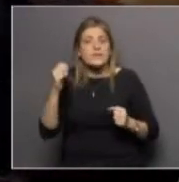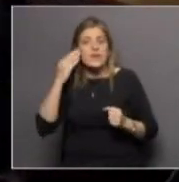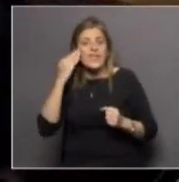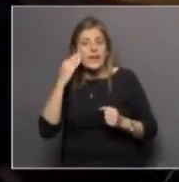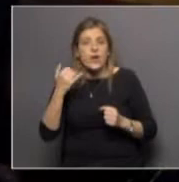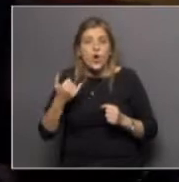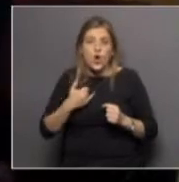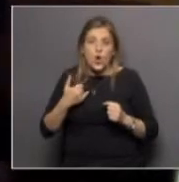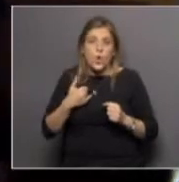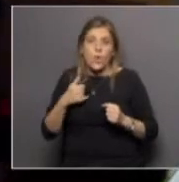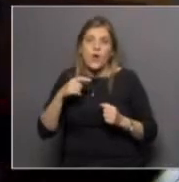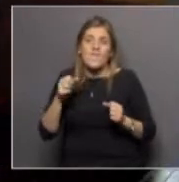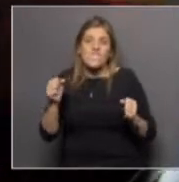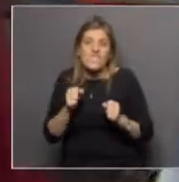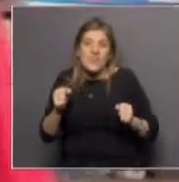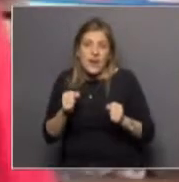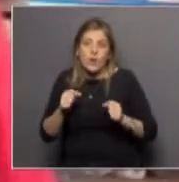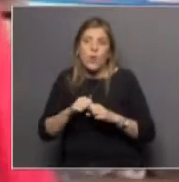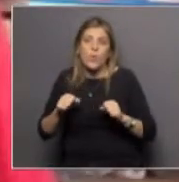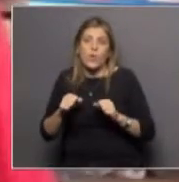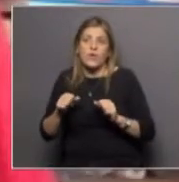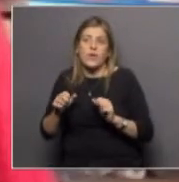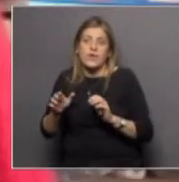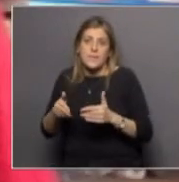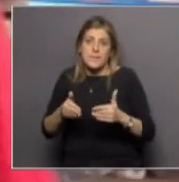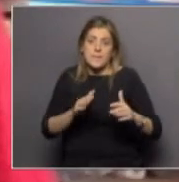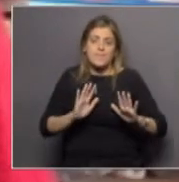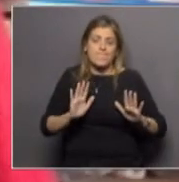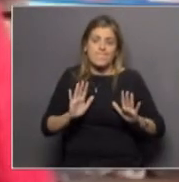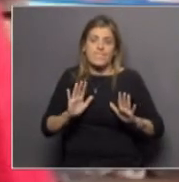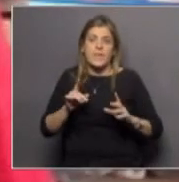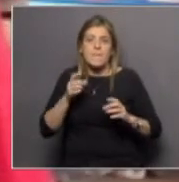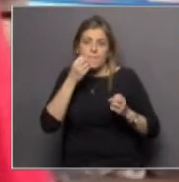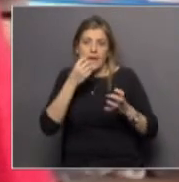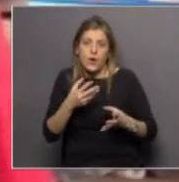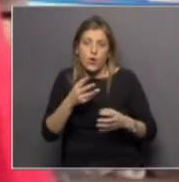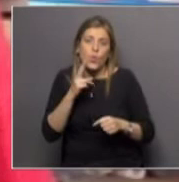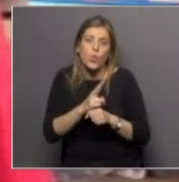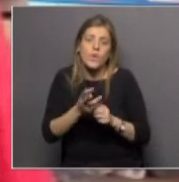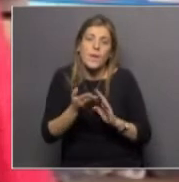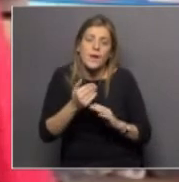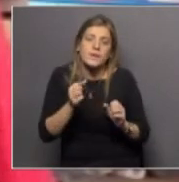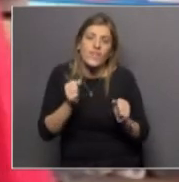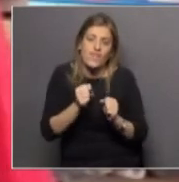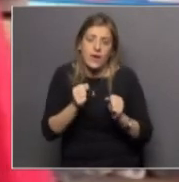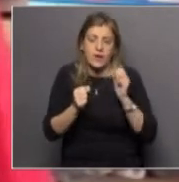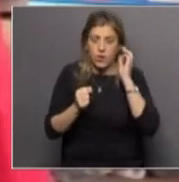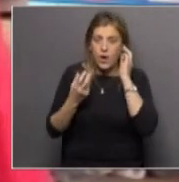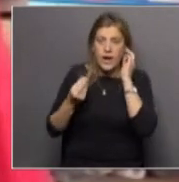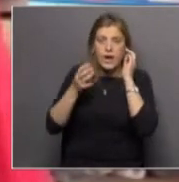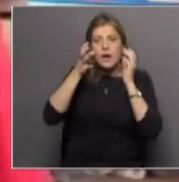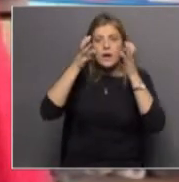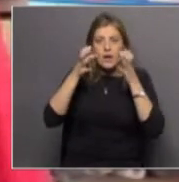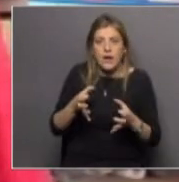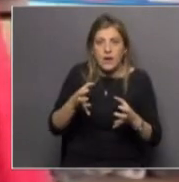replegarnos en el invierno porque sería mucho más rentable que arriesgarnos a una aceleración